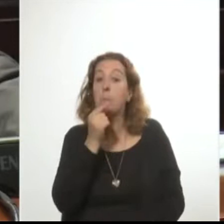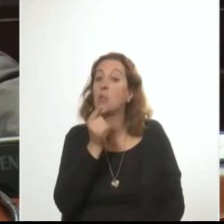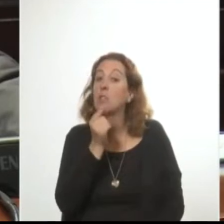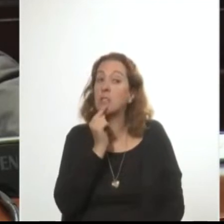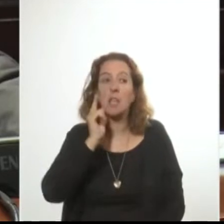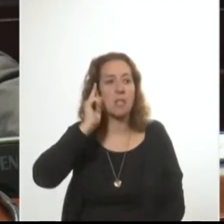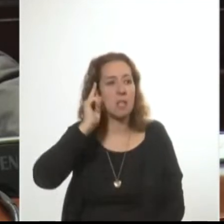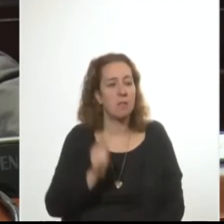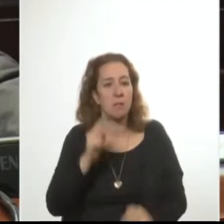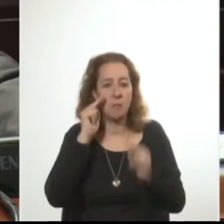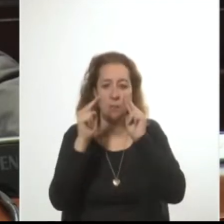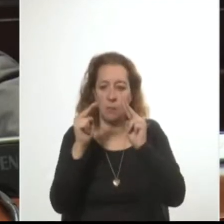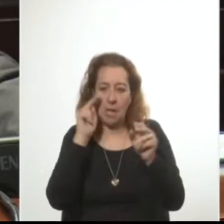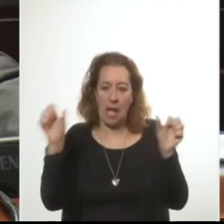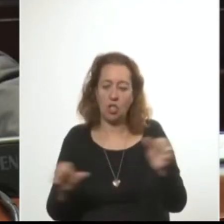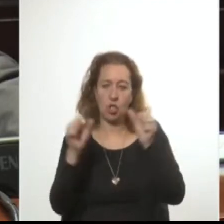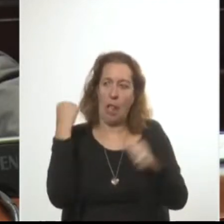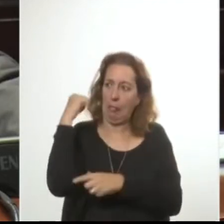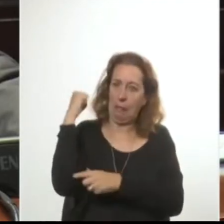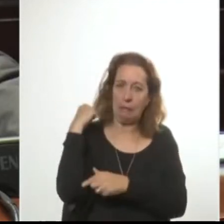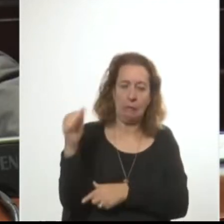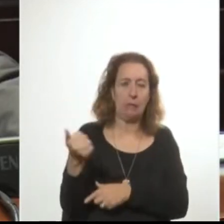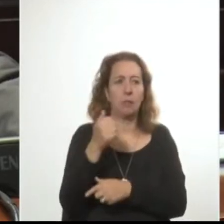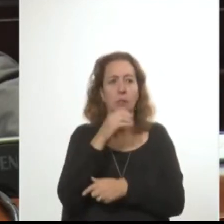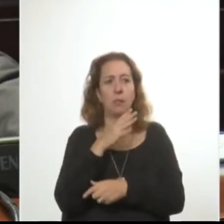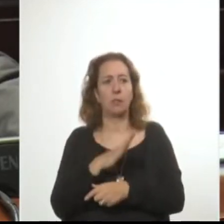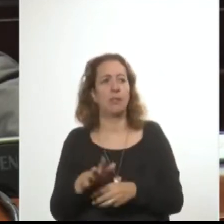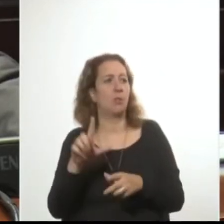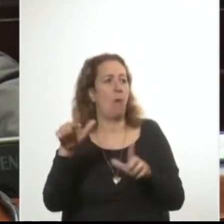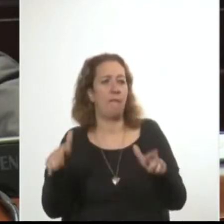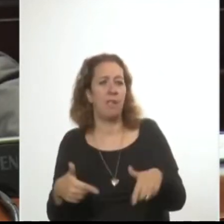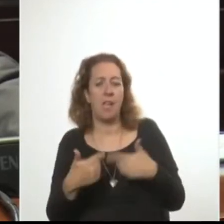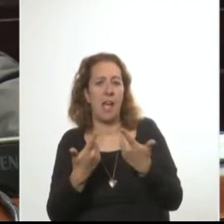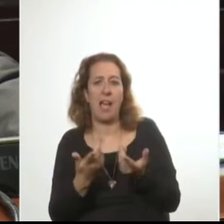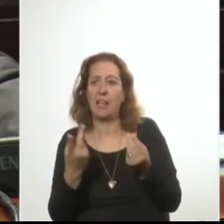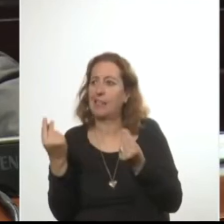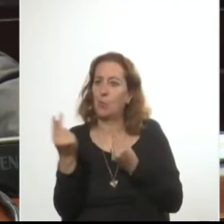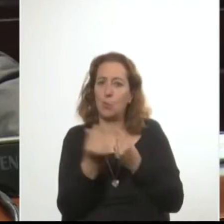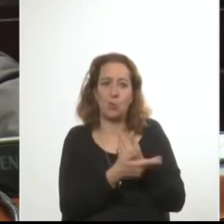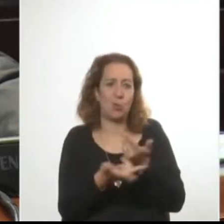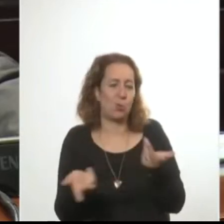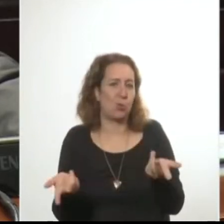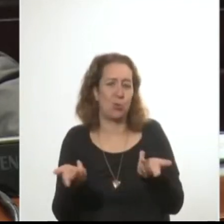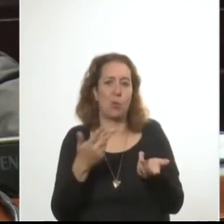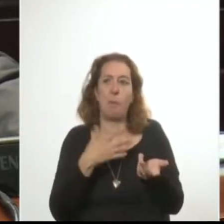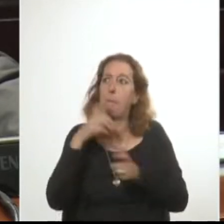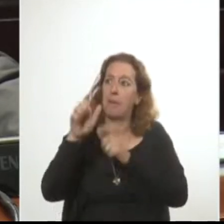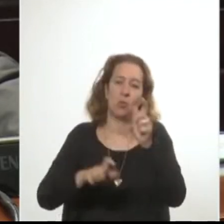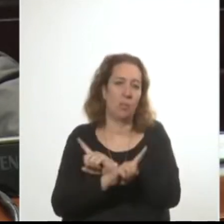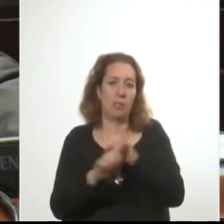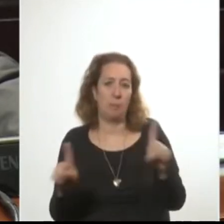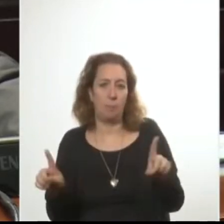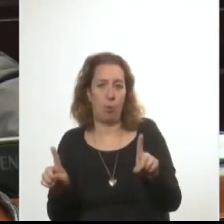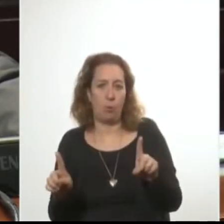enfrentar este accionar delictivo con su histórica escasez de recursos materiales y humanos, a lo que se